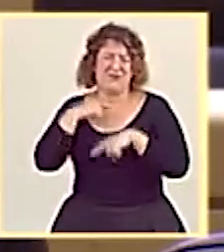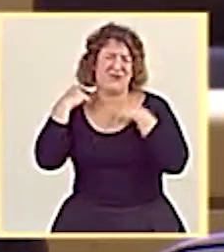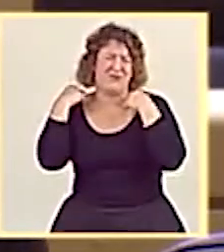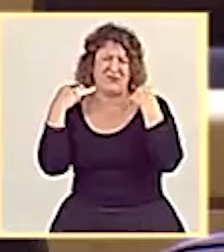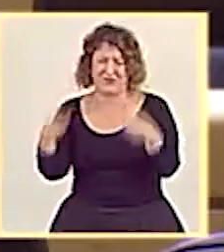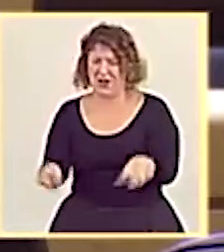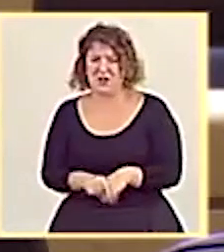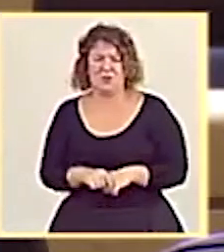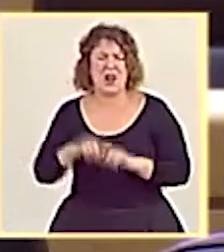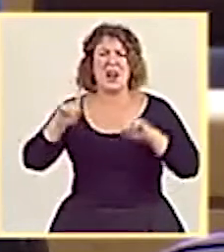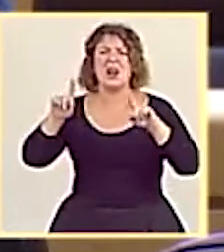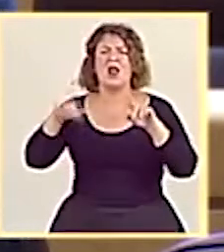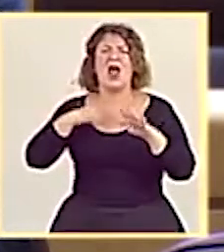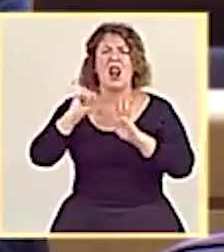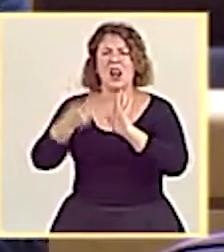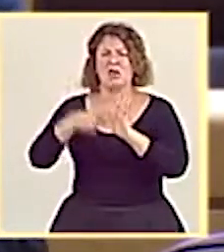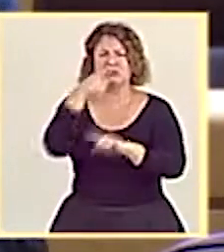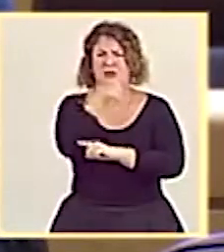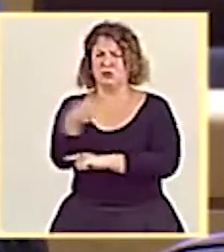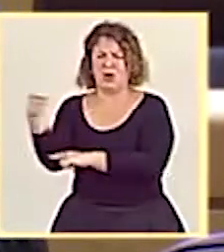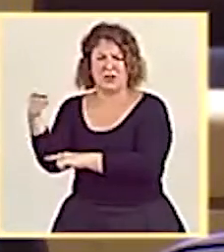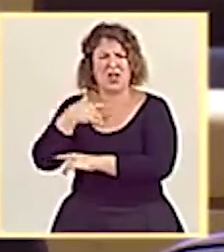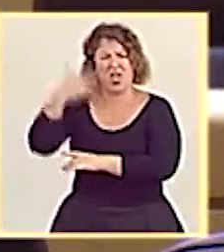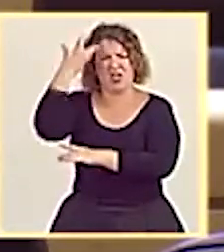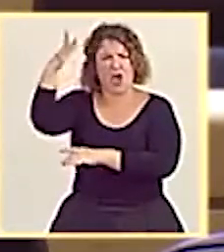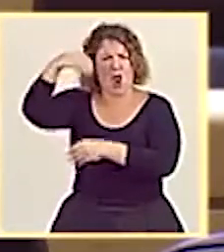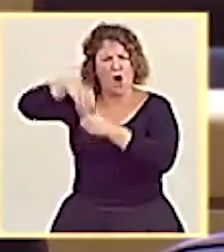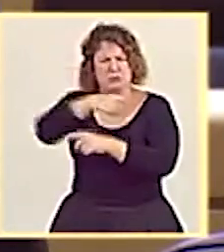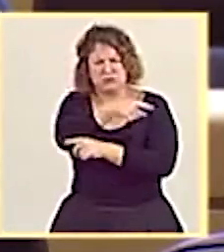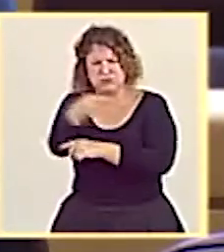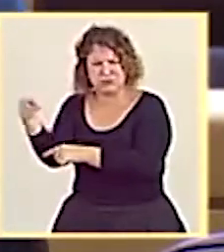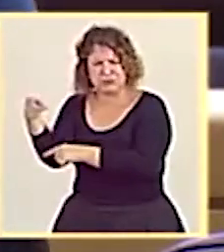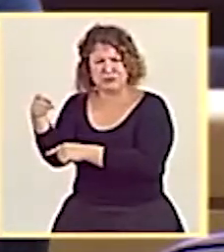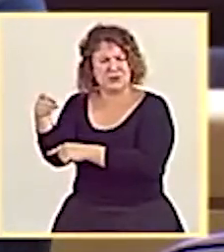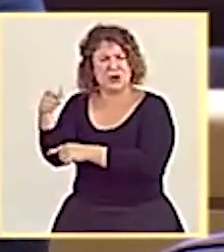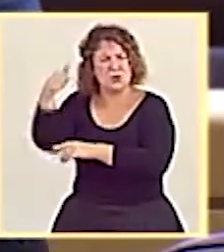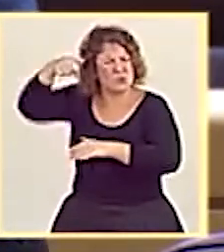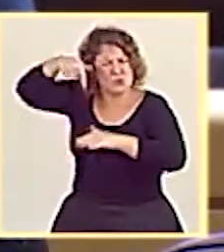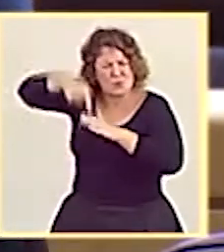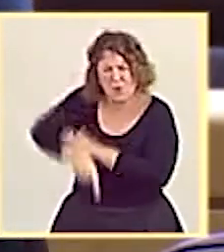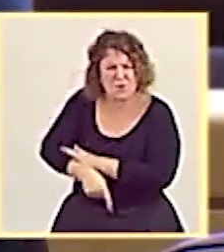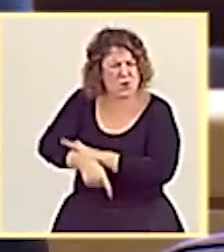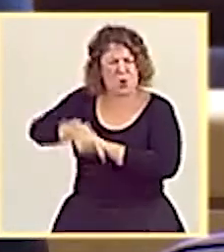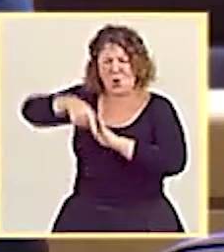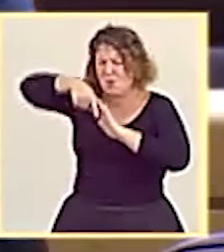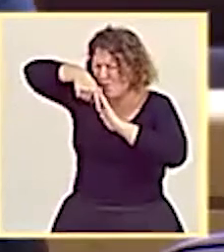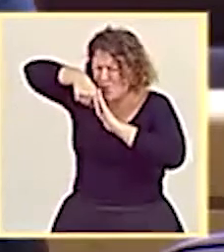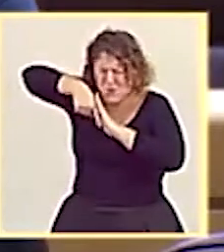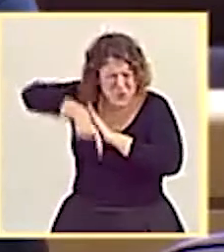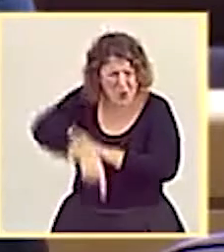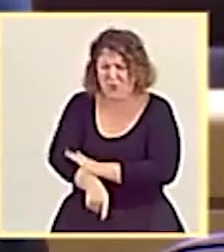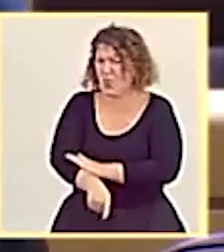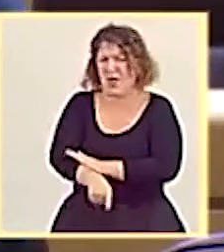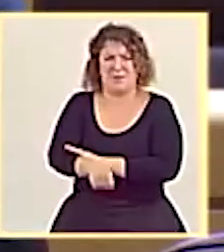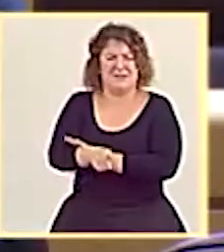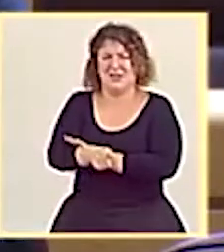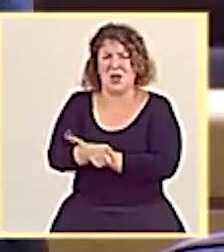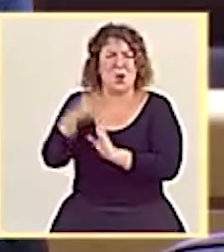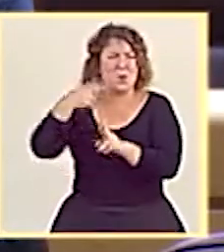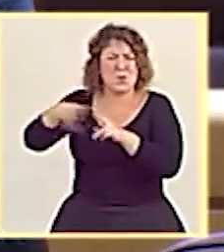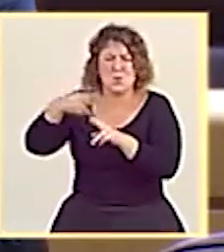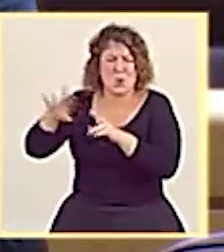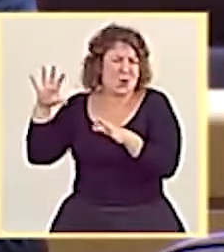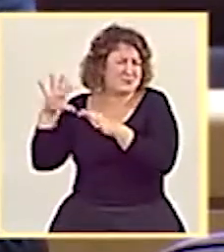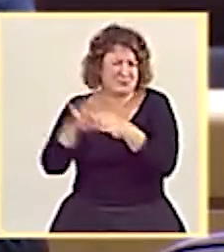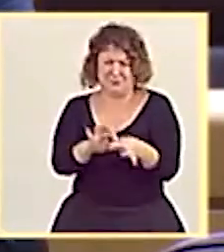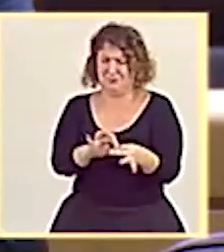autoritaria, una ley unilateral, una ley ideologizada y una ley profundamente, profundamente politizada en